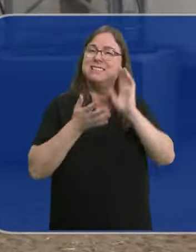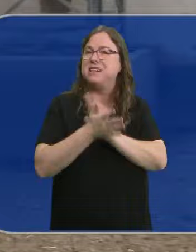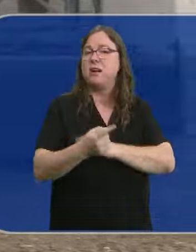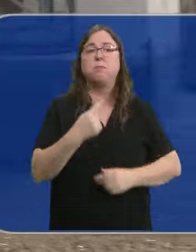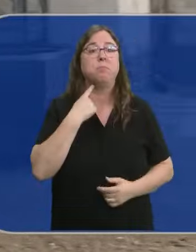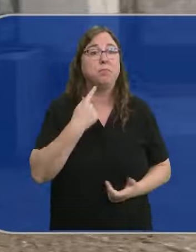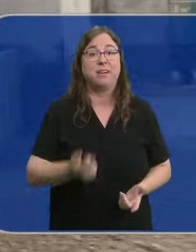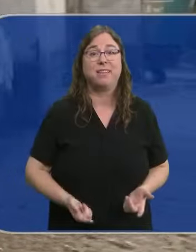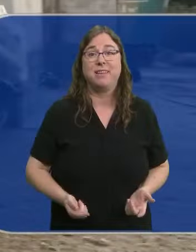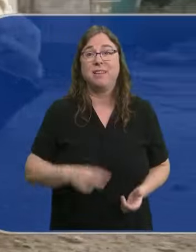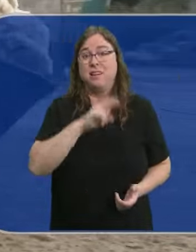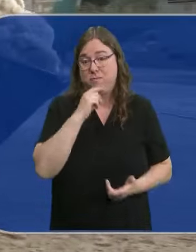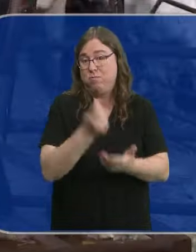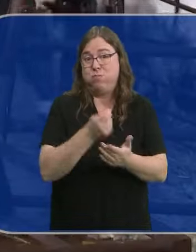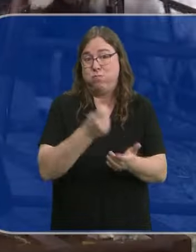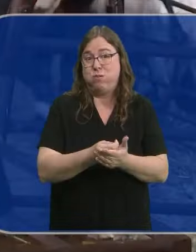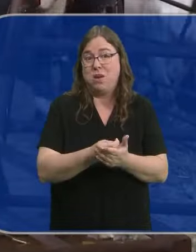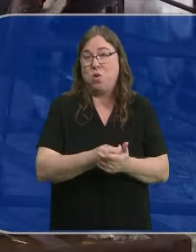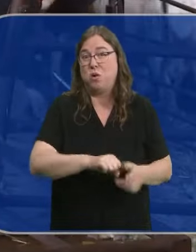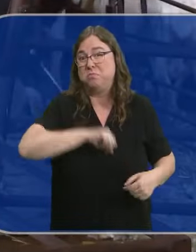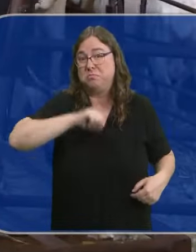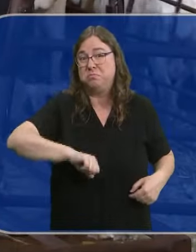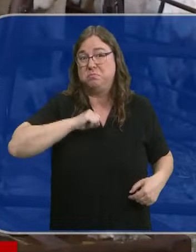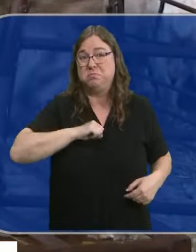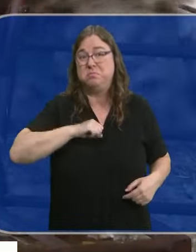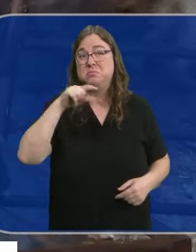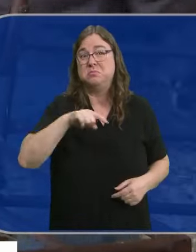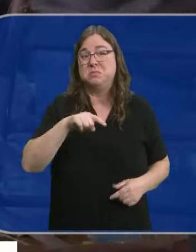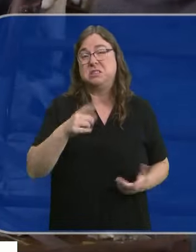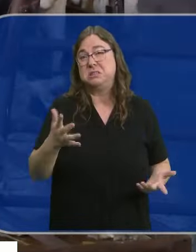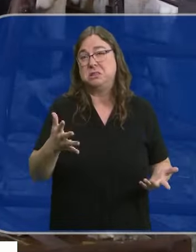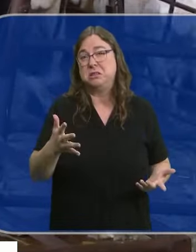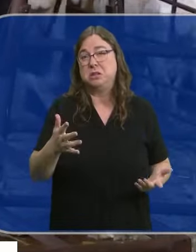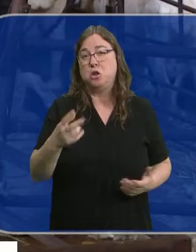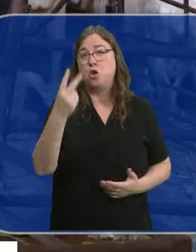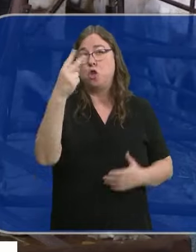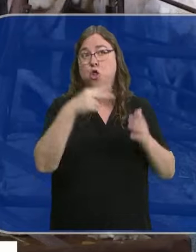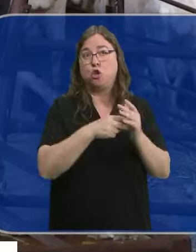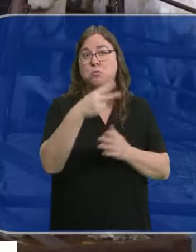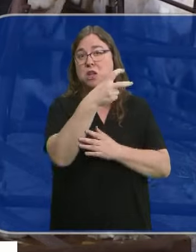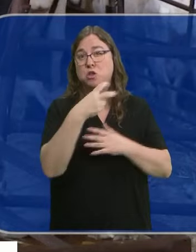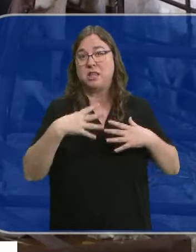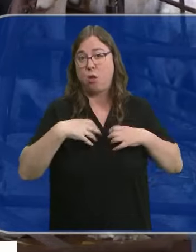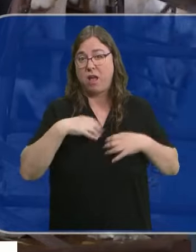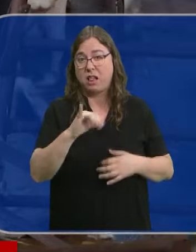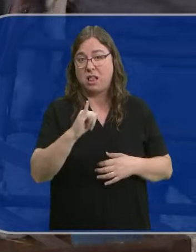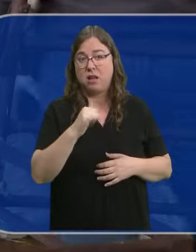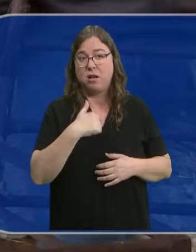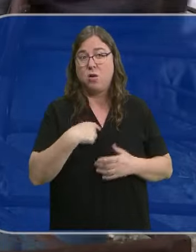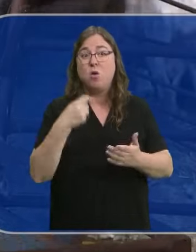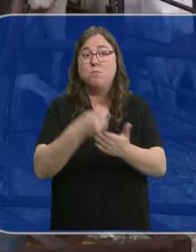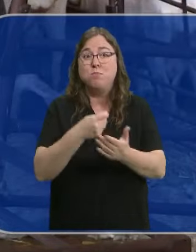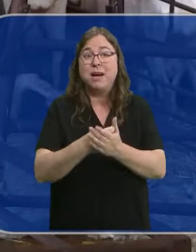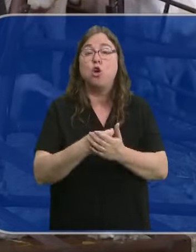ganaderos. El valor que me cuesta esquilar las ovejas, pues en este ganado que son 2.200, me